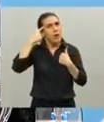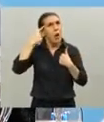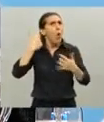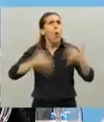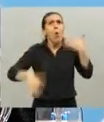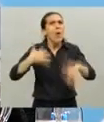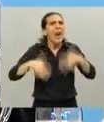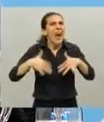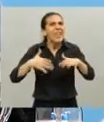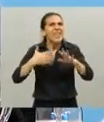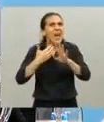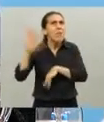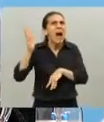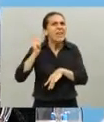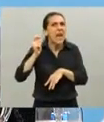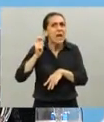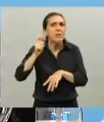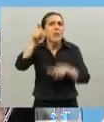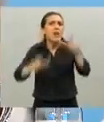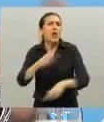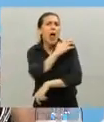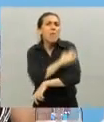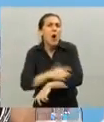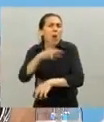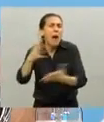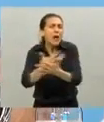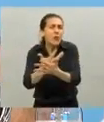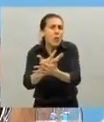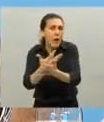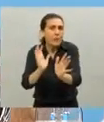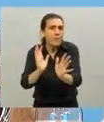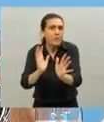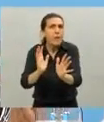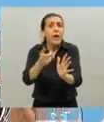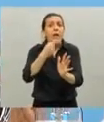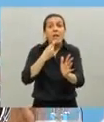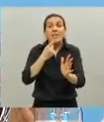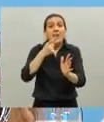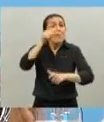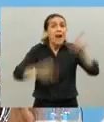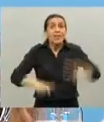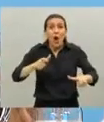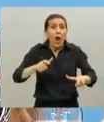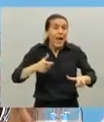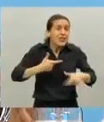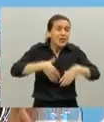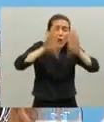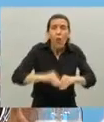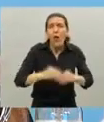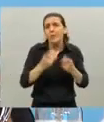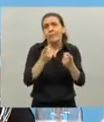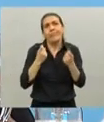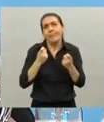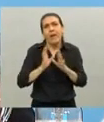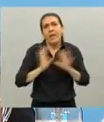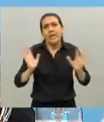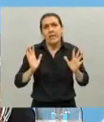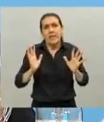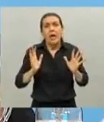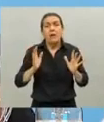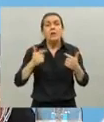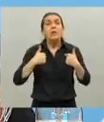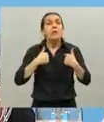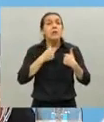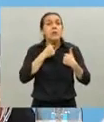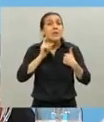urgencia la tienen los que peor están la verdad la necesidad es de todos los argentinos yo también quisiera